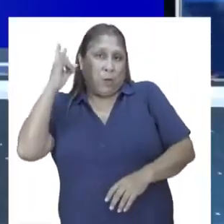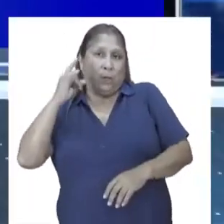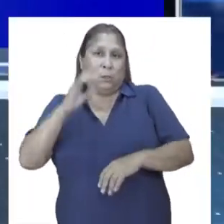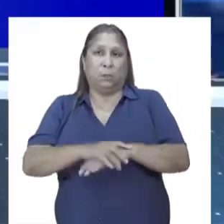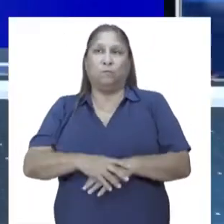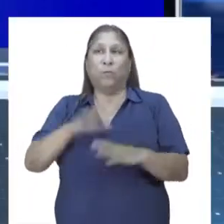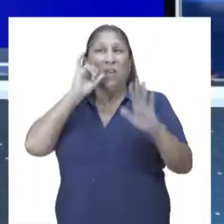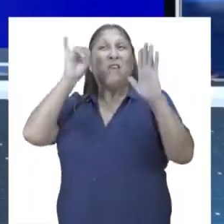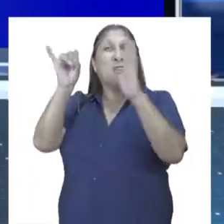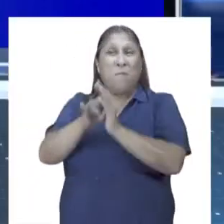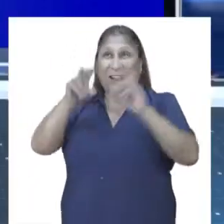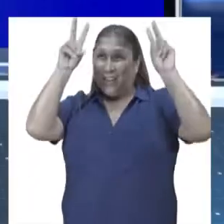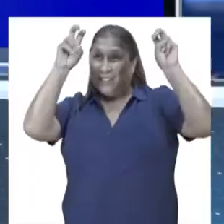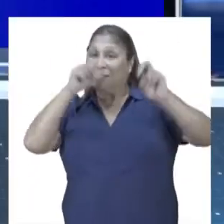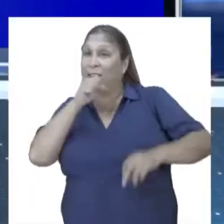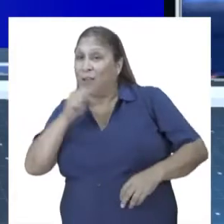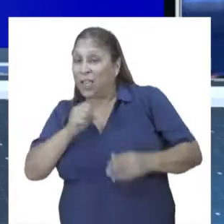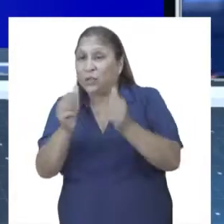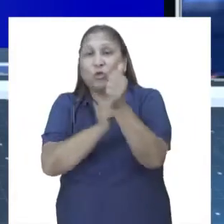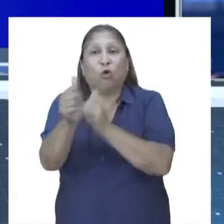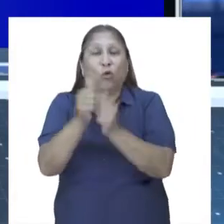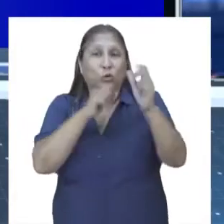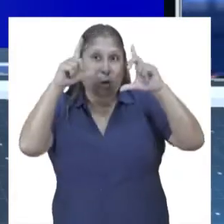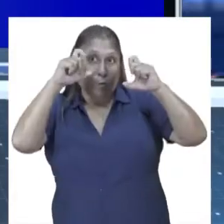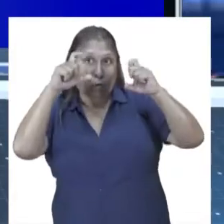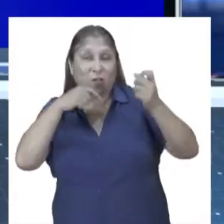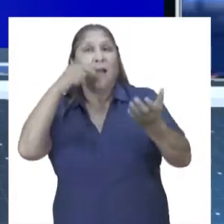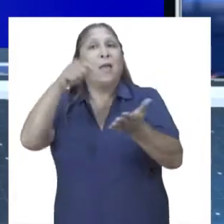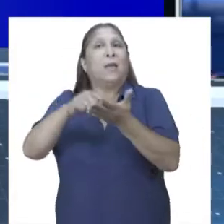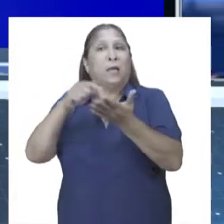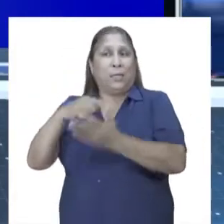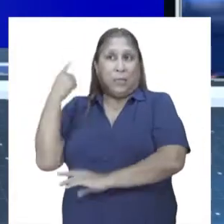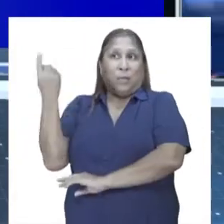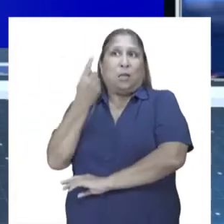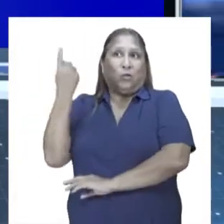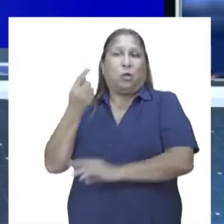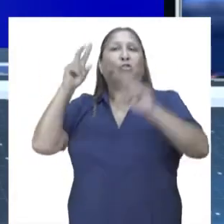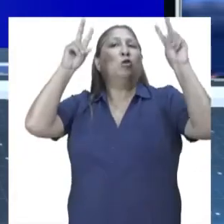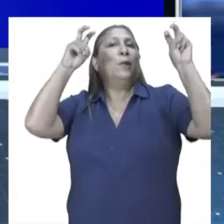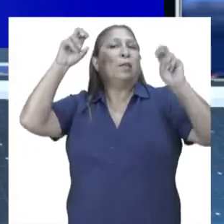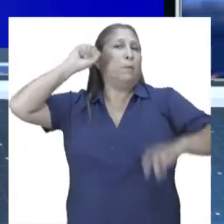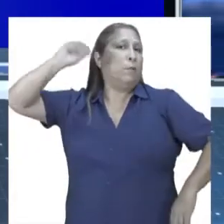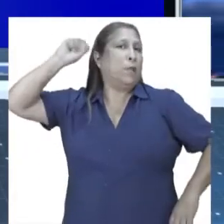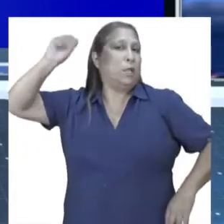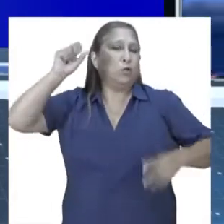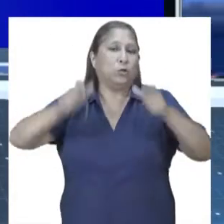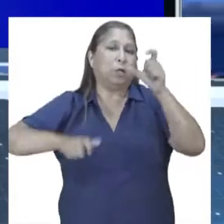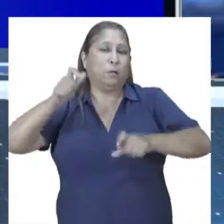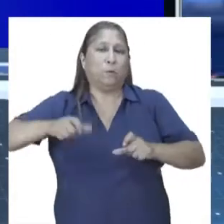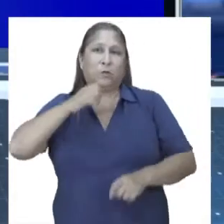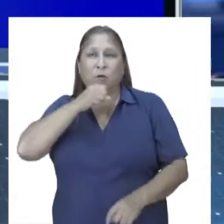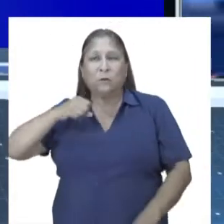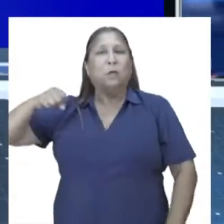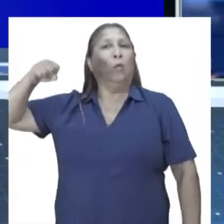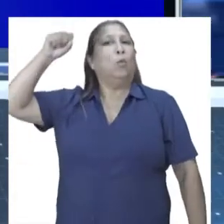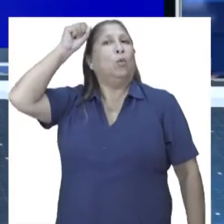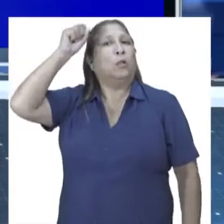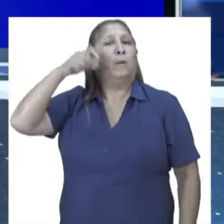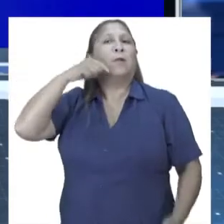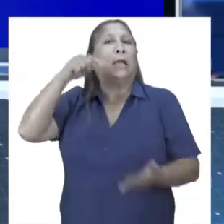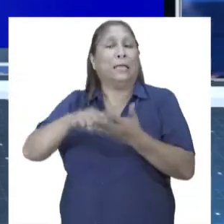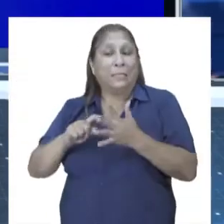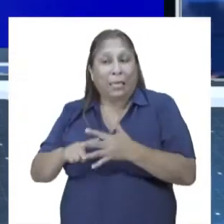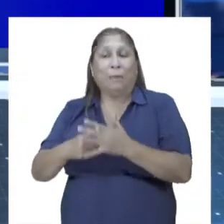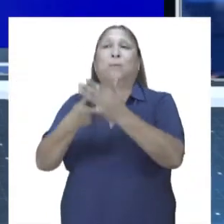Imágenes de la Vejez es el primer concurso fotográfico que se realiza a nivel nacional sobre los derechos humanos de las personas adultas mayores. La